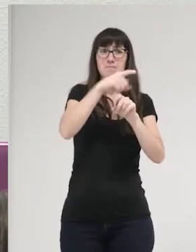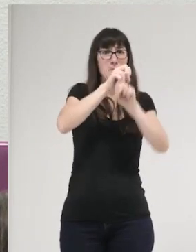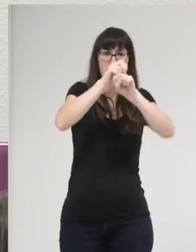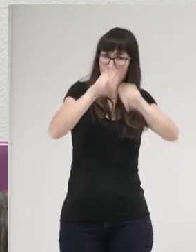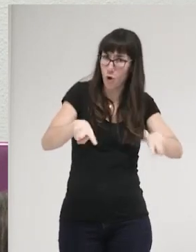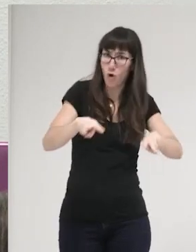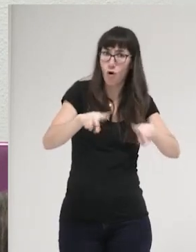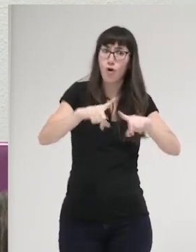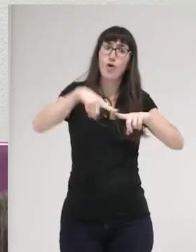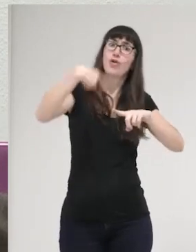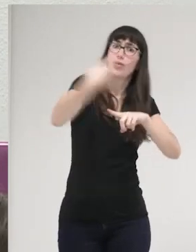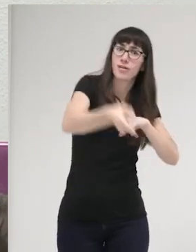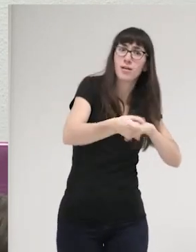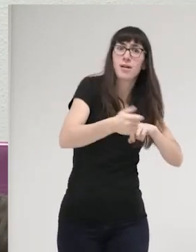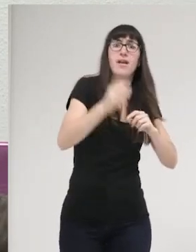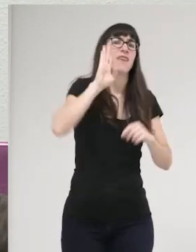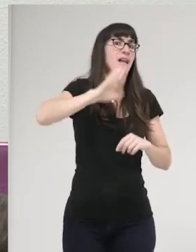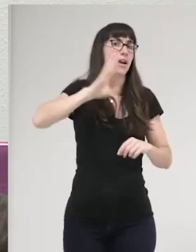delito,